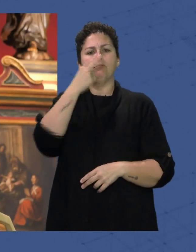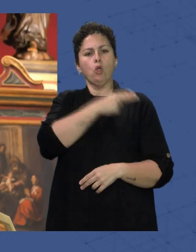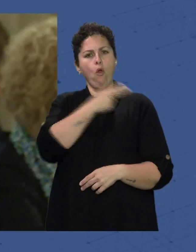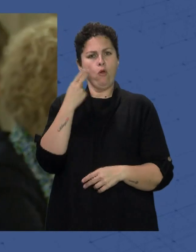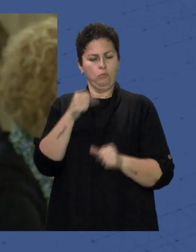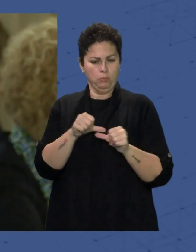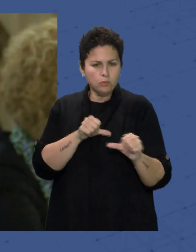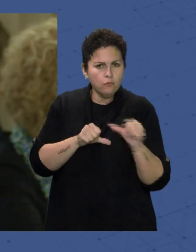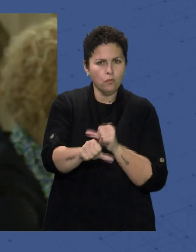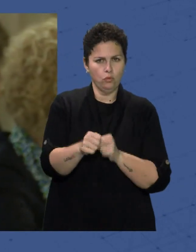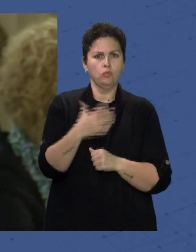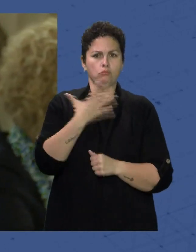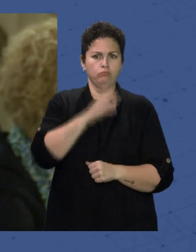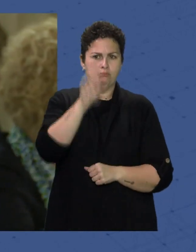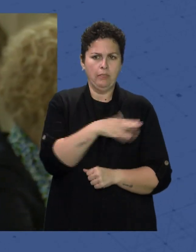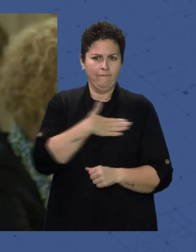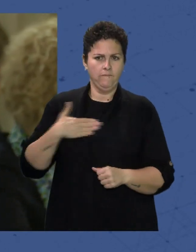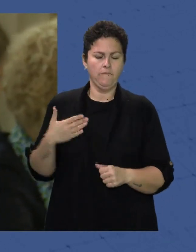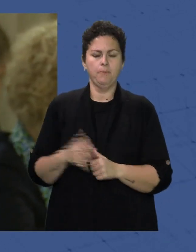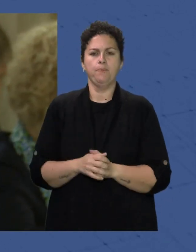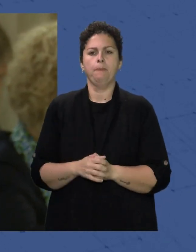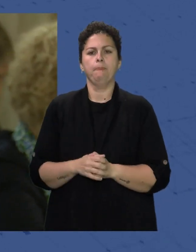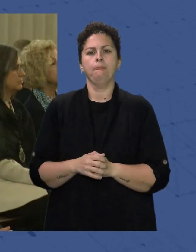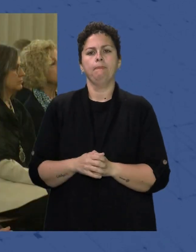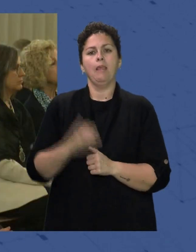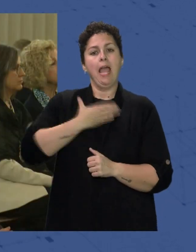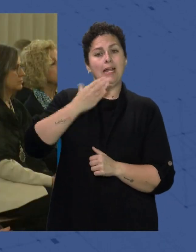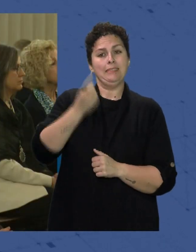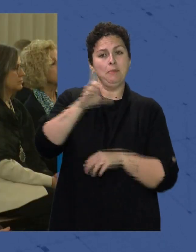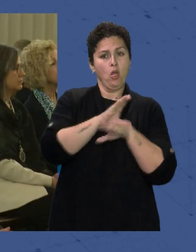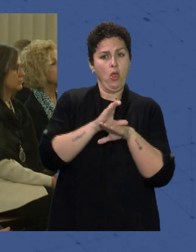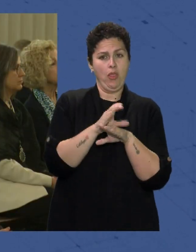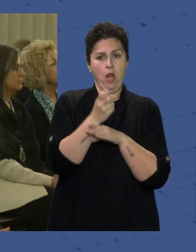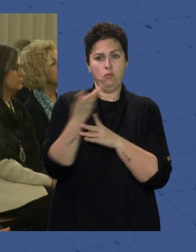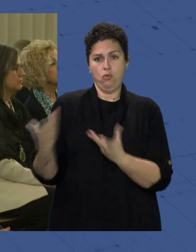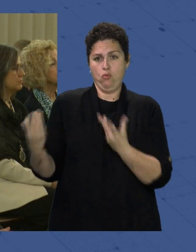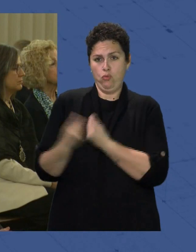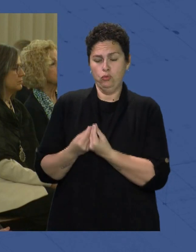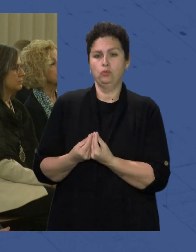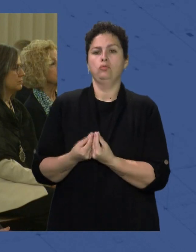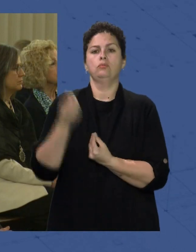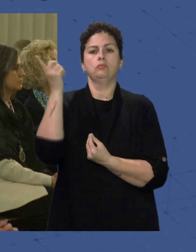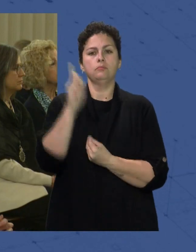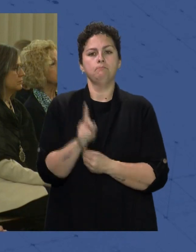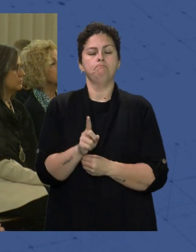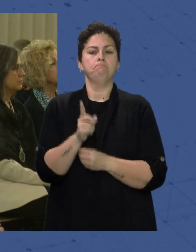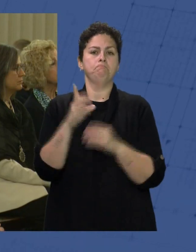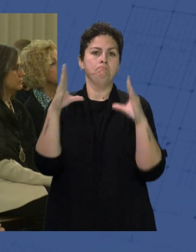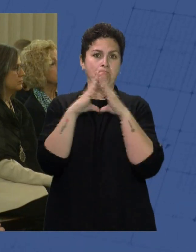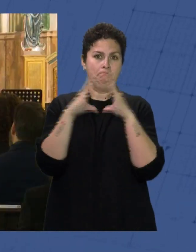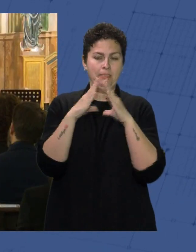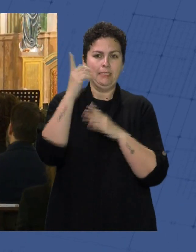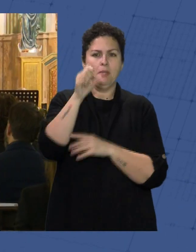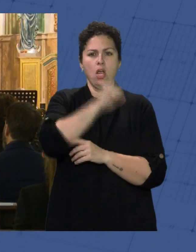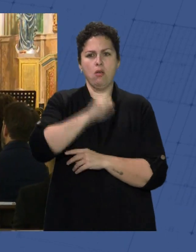ser Previamente la alcaldesa acompañada de varios concejales del equipo de gobierno Y de la corporación municipal ha asistido a la misa de hermandad Y al concierto que ha